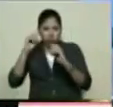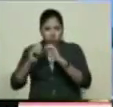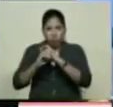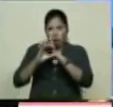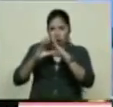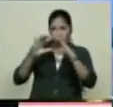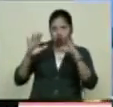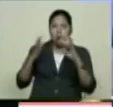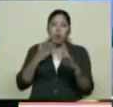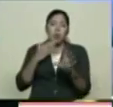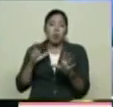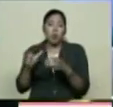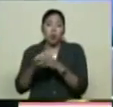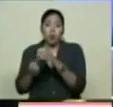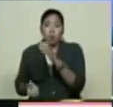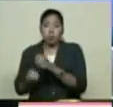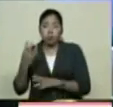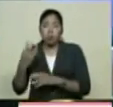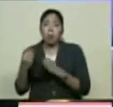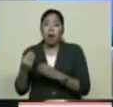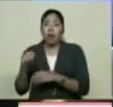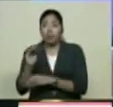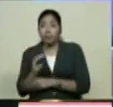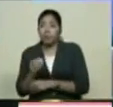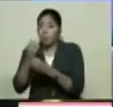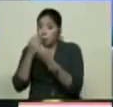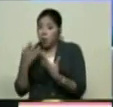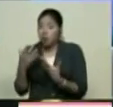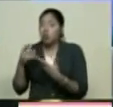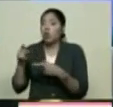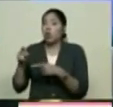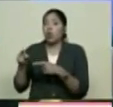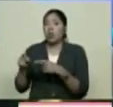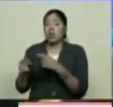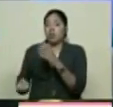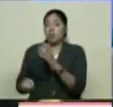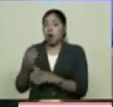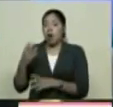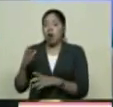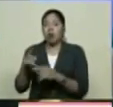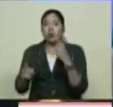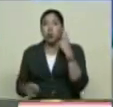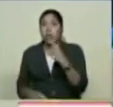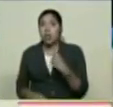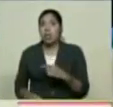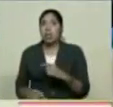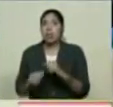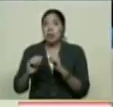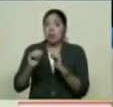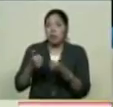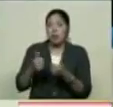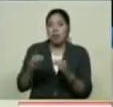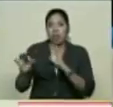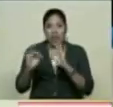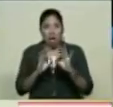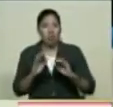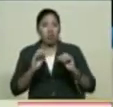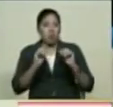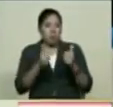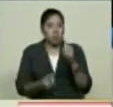Azulita Por ejemplo De crear eventos deportivos Teatro de calle